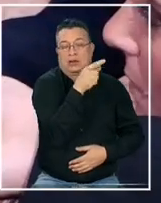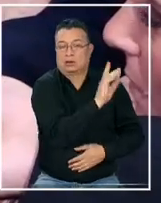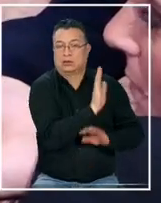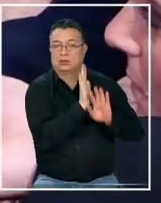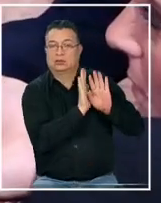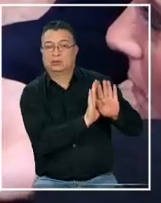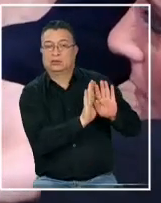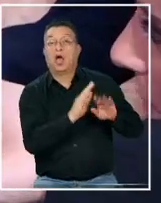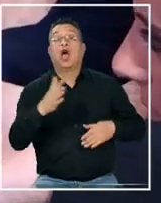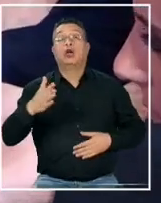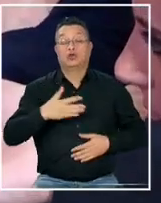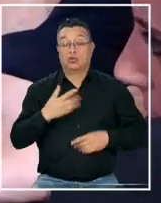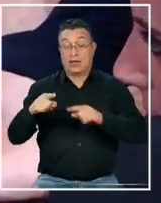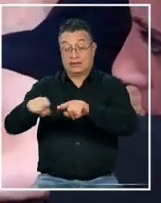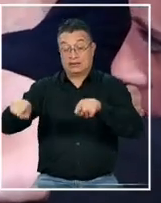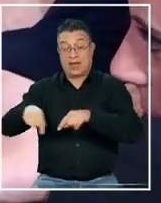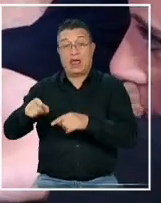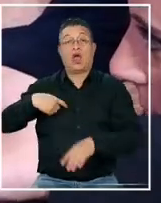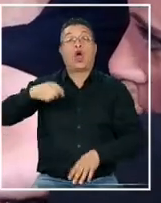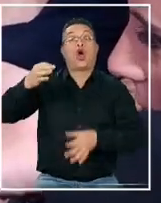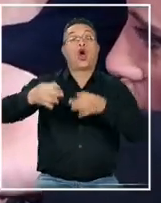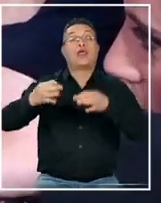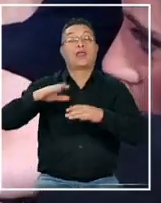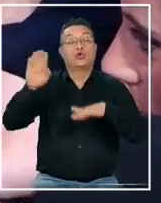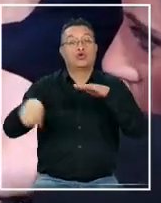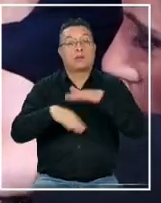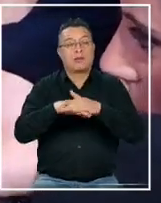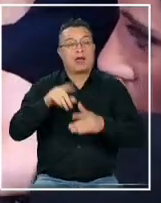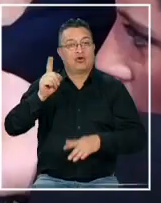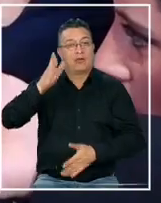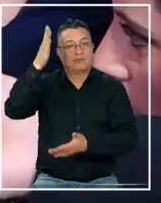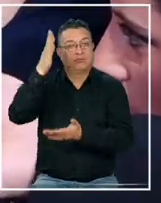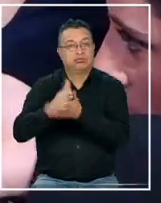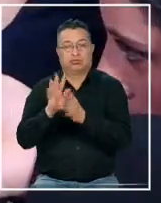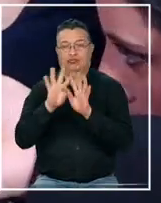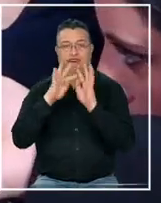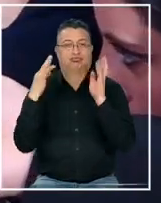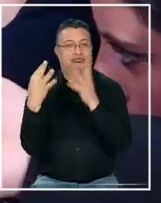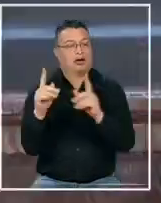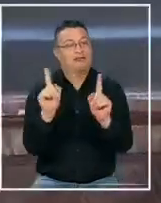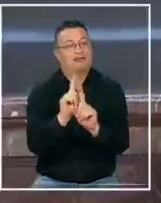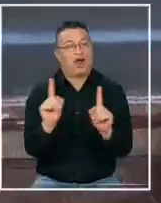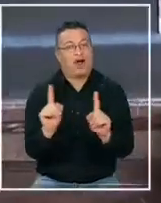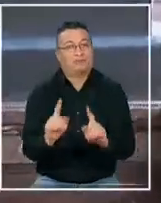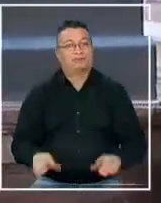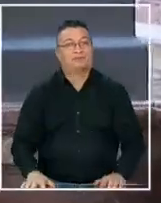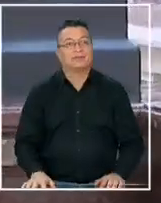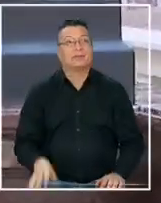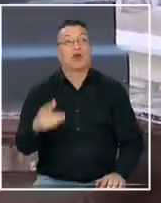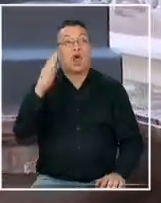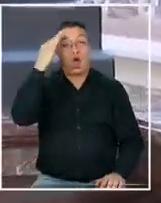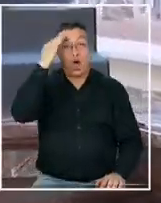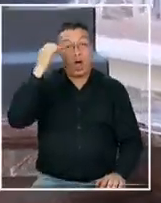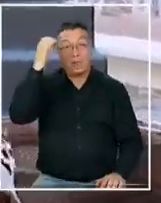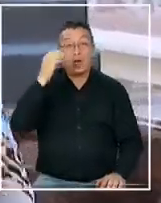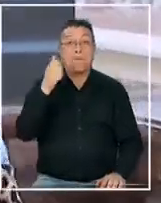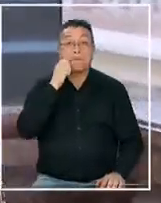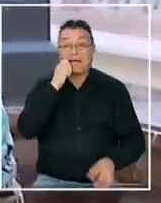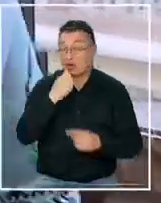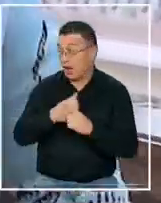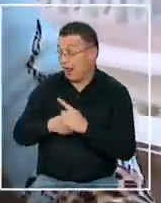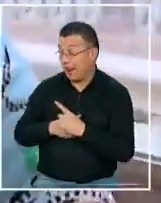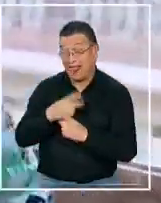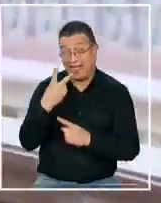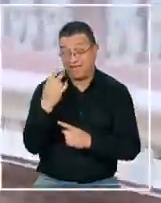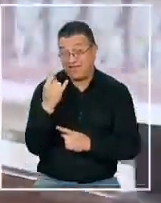es una decisión de una sala de la Corte Suprema. No es la decisión del Pleno y la Corte Suprema. Opinión personal de Biohanco que